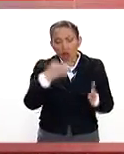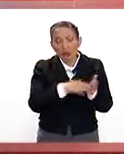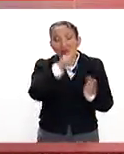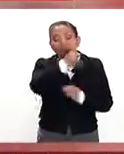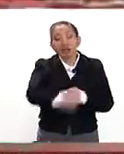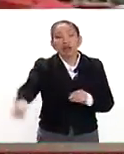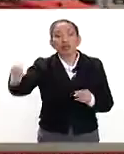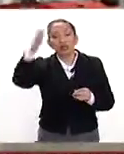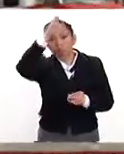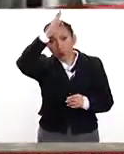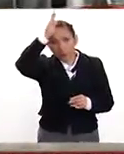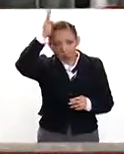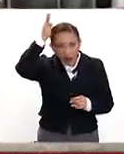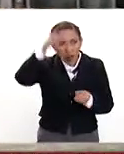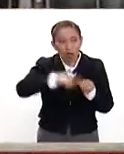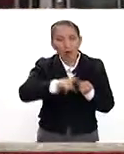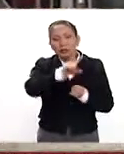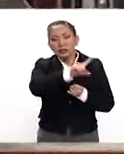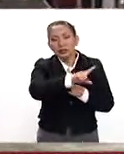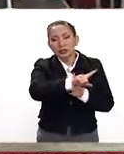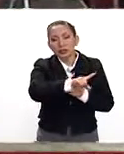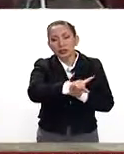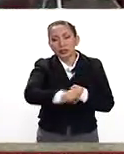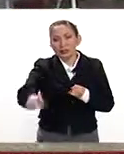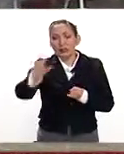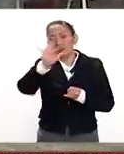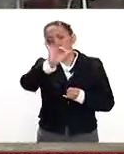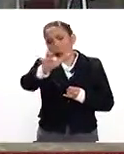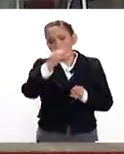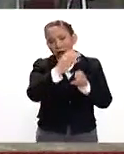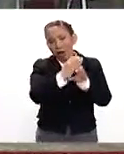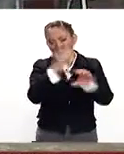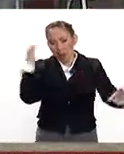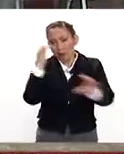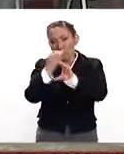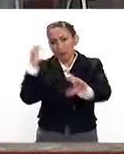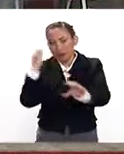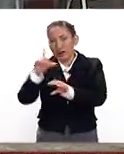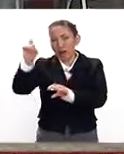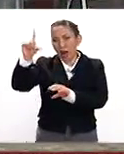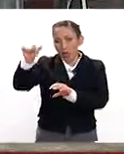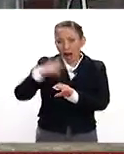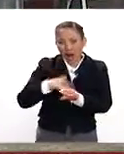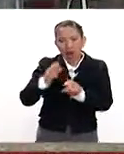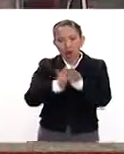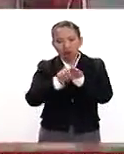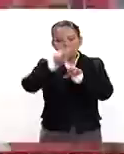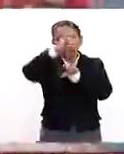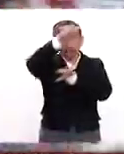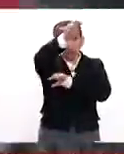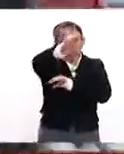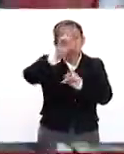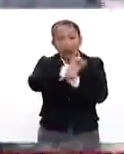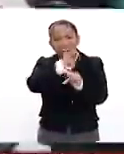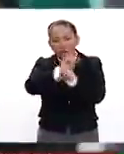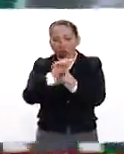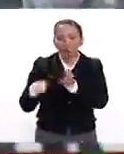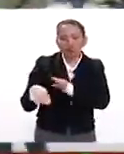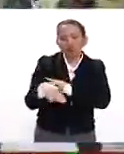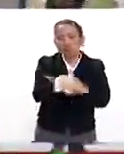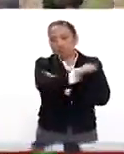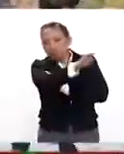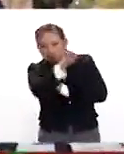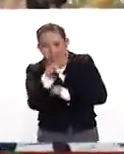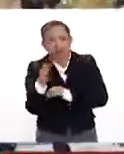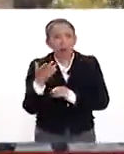hombres, 350 vehículos, de los cuales son los carros bomba, los escalas, vehículos ligeros y carros tanques